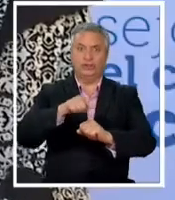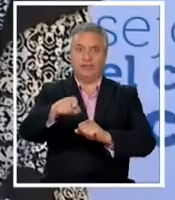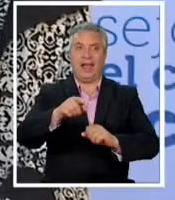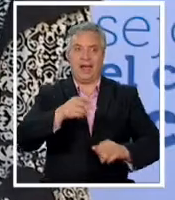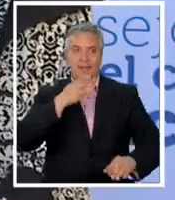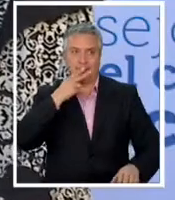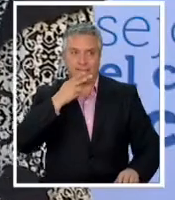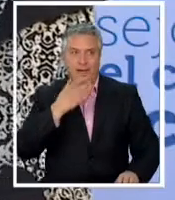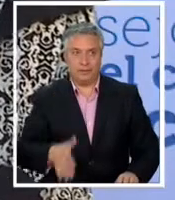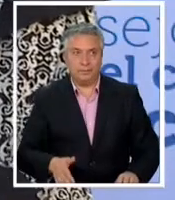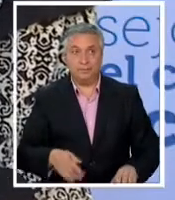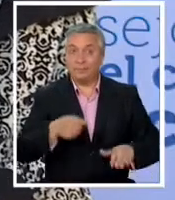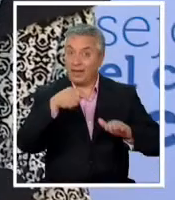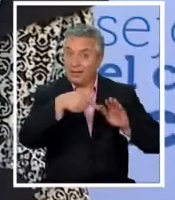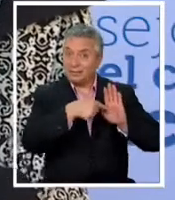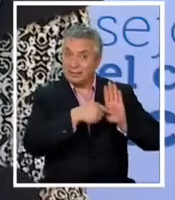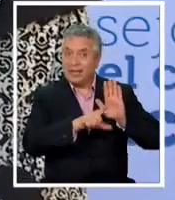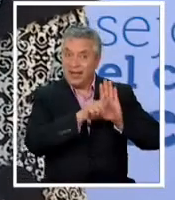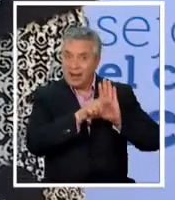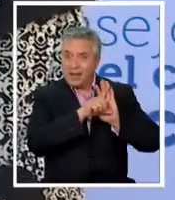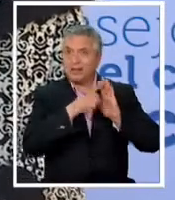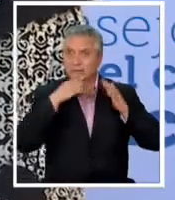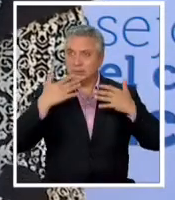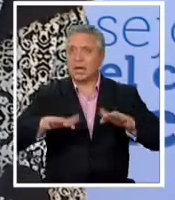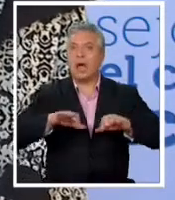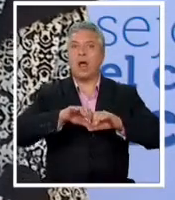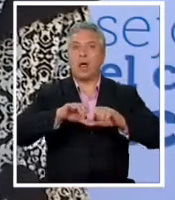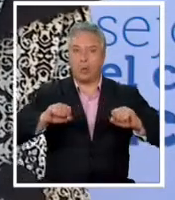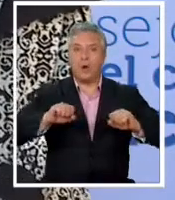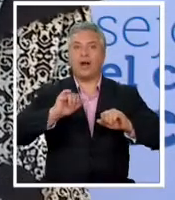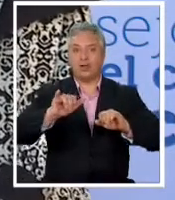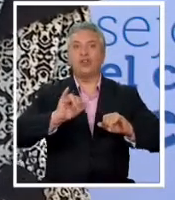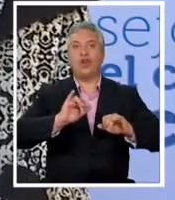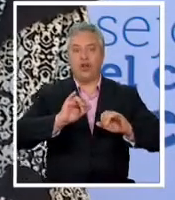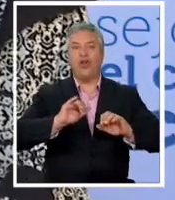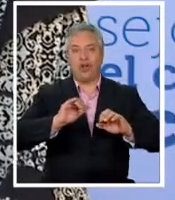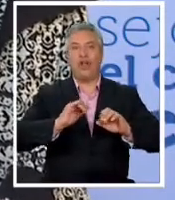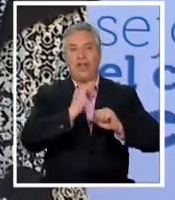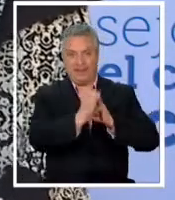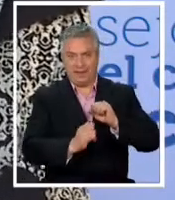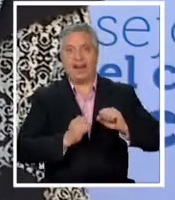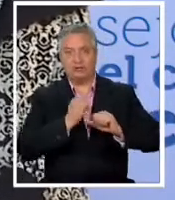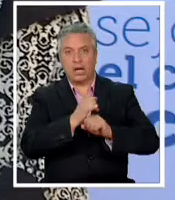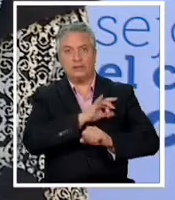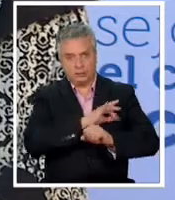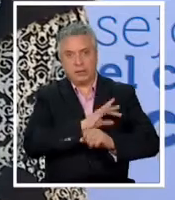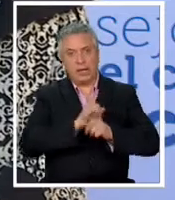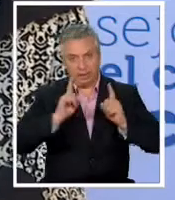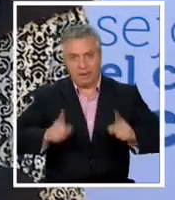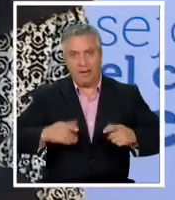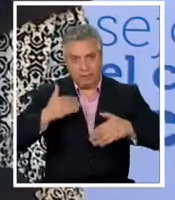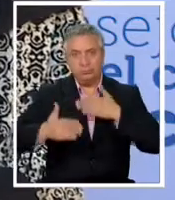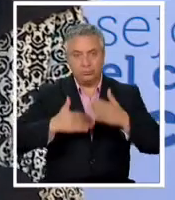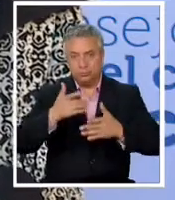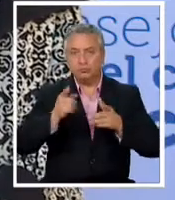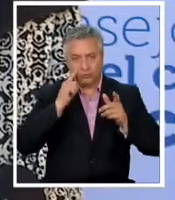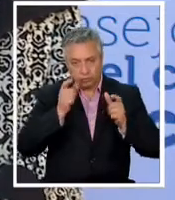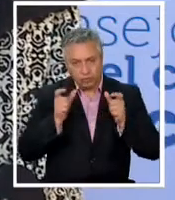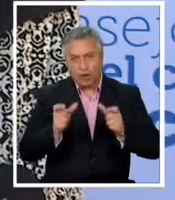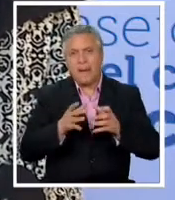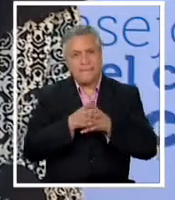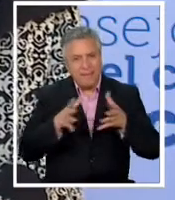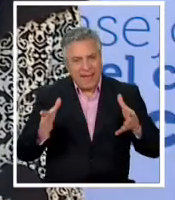esta ley refleja los acuerdos internacionales que chile ha suscrito y que debe implementar y que tienen que ver con un control mucho más